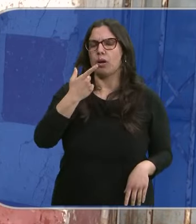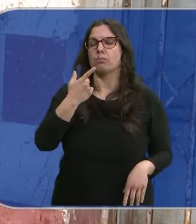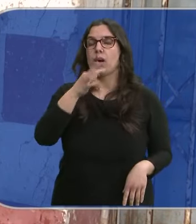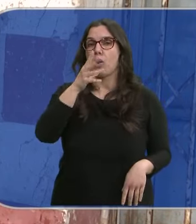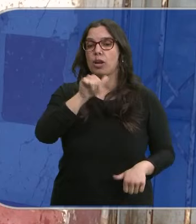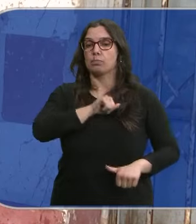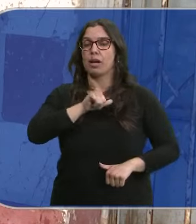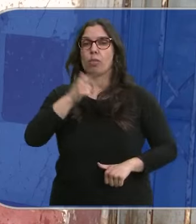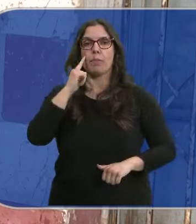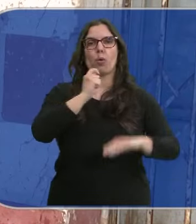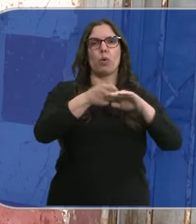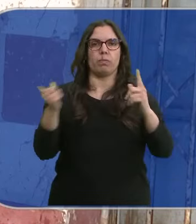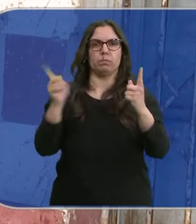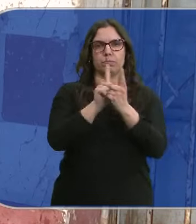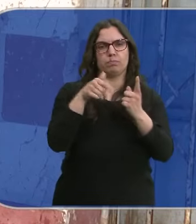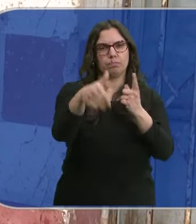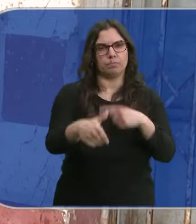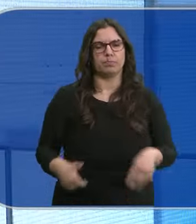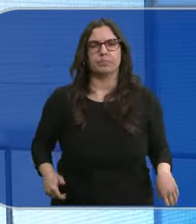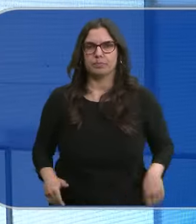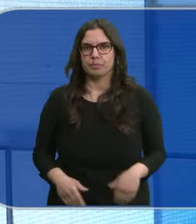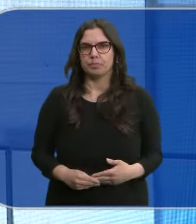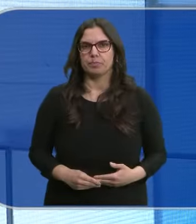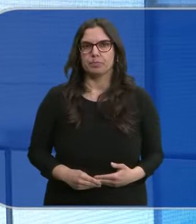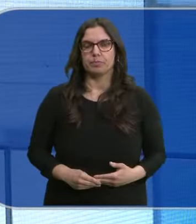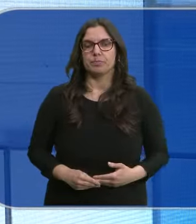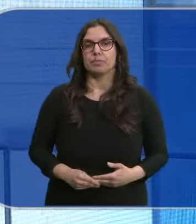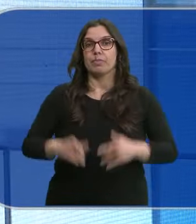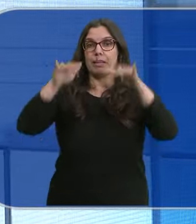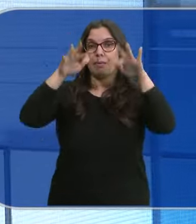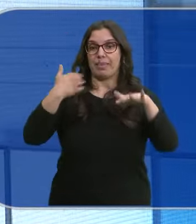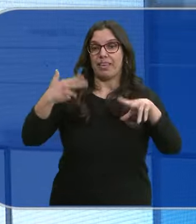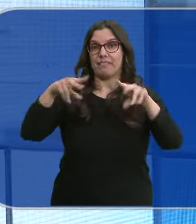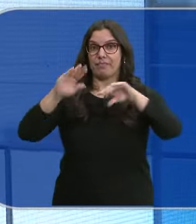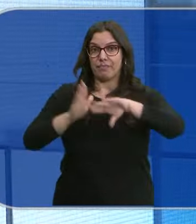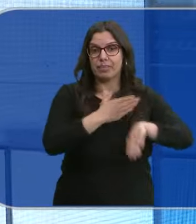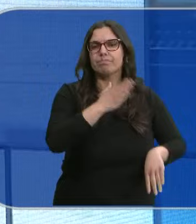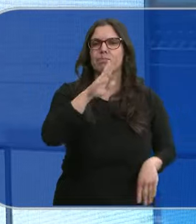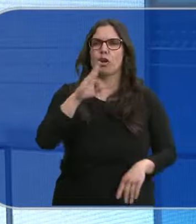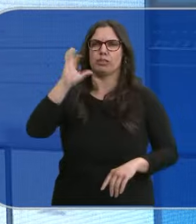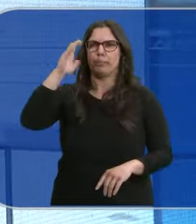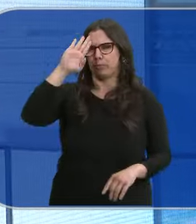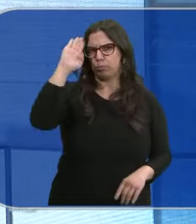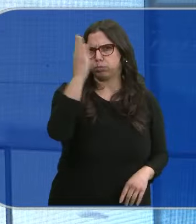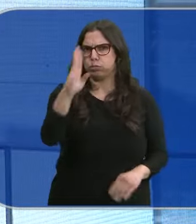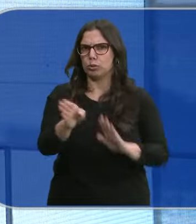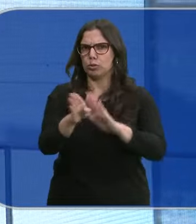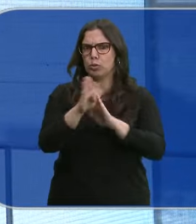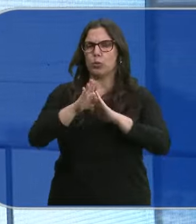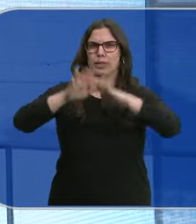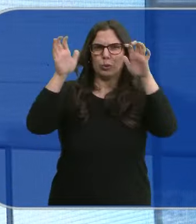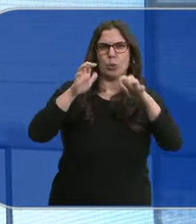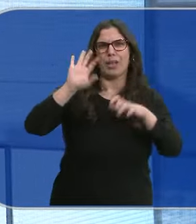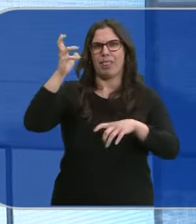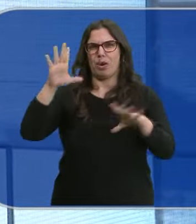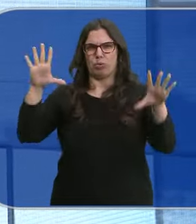espera de que pase a disposición judicial. Dejamos atrás las nevadas, pero seguimos con tiempo inestable. Con algunas lluvias y cielos